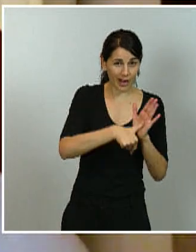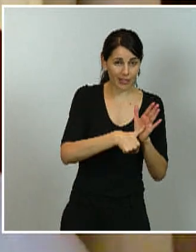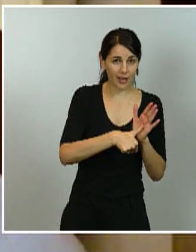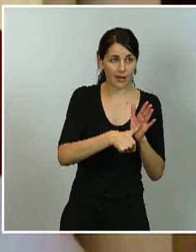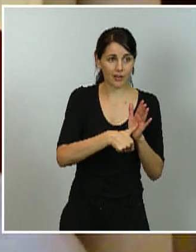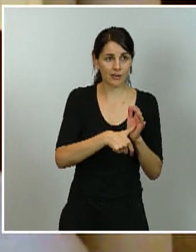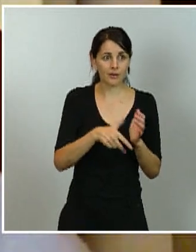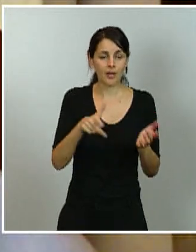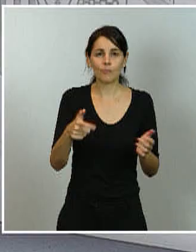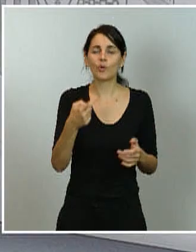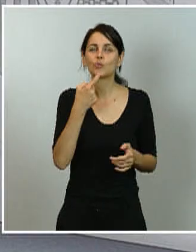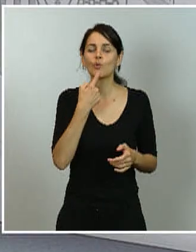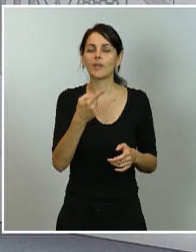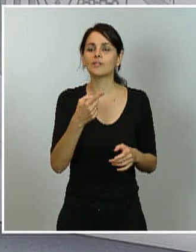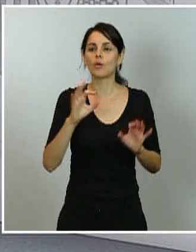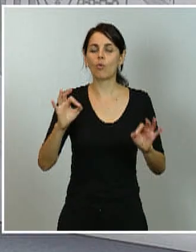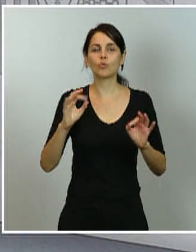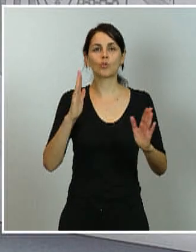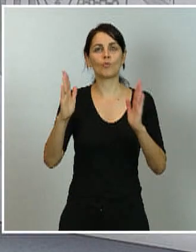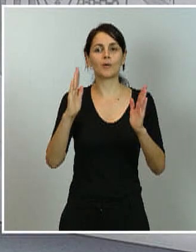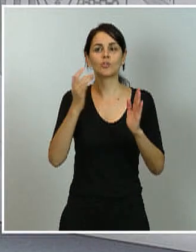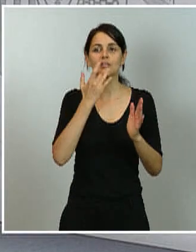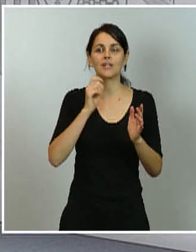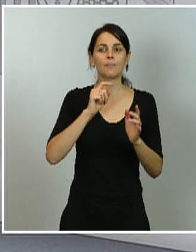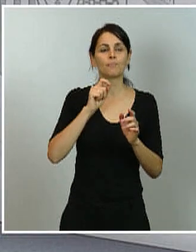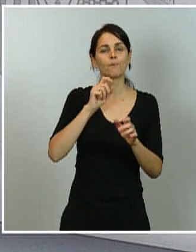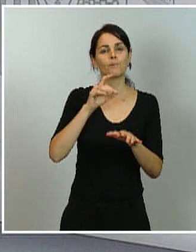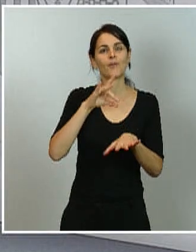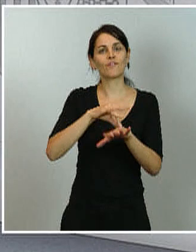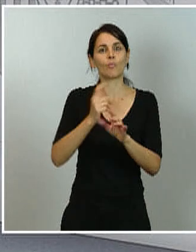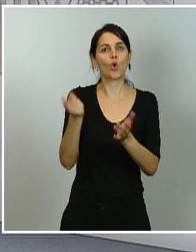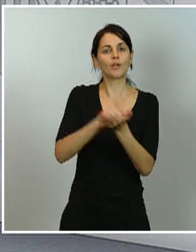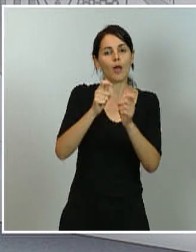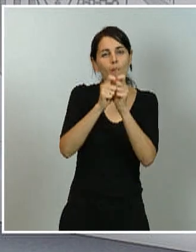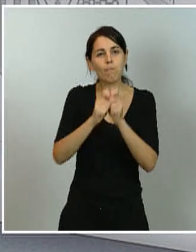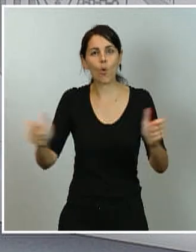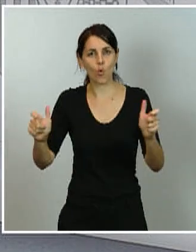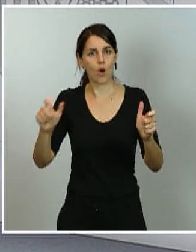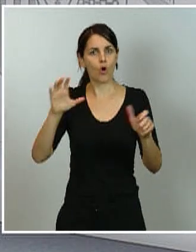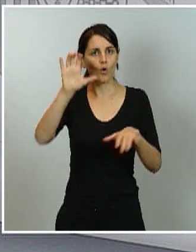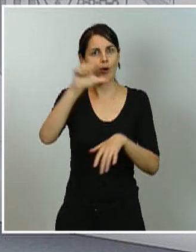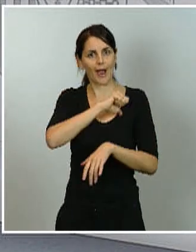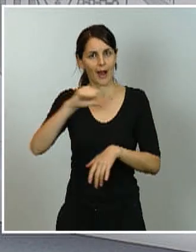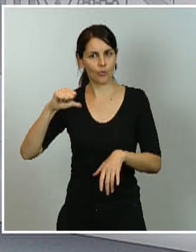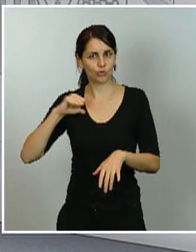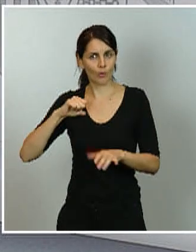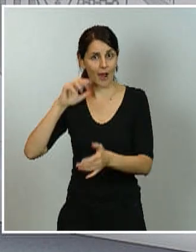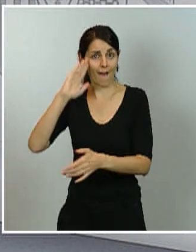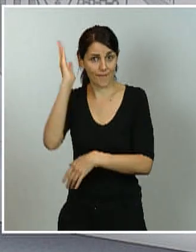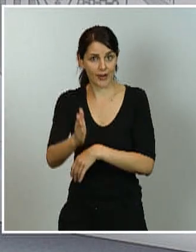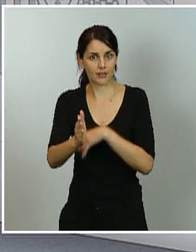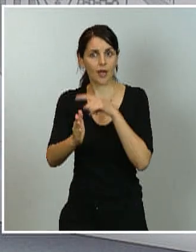más de una comunidad autónoma, su ministerio asumiría este punto final del decreto de la nueva normalidad y asumiría las funciones